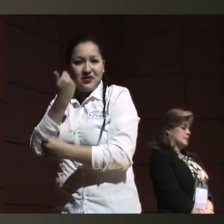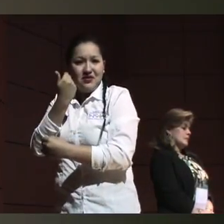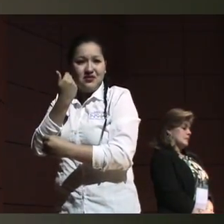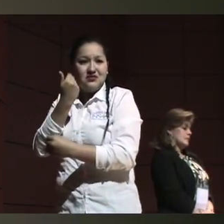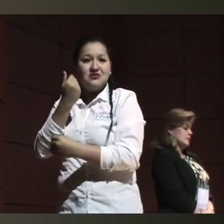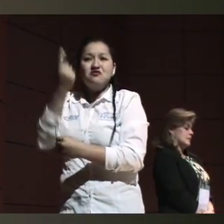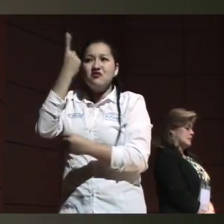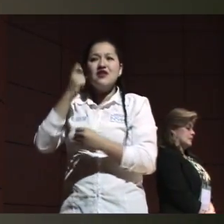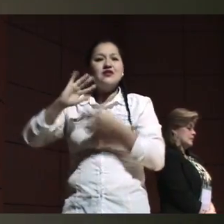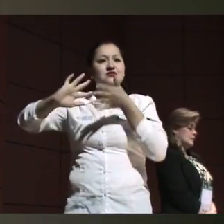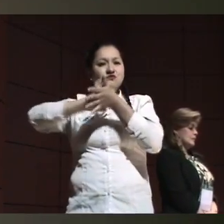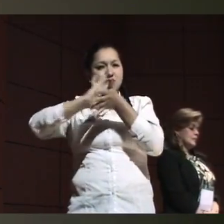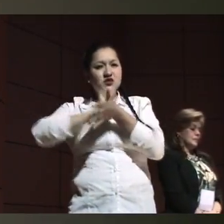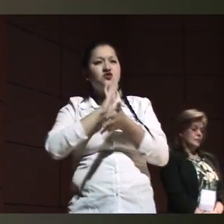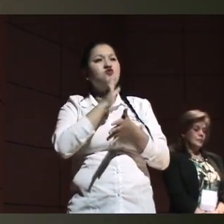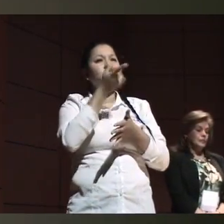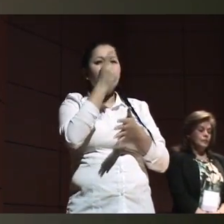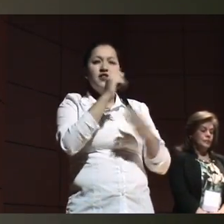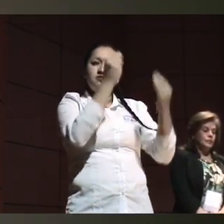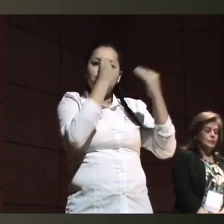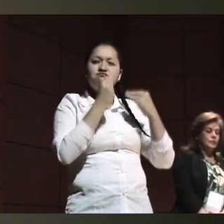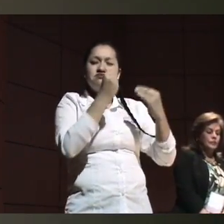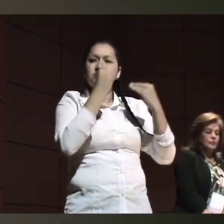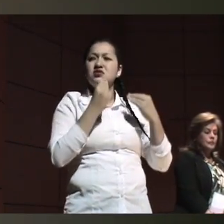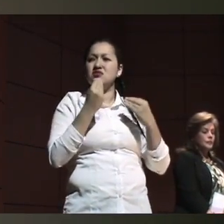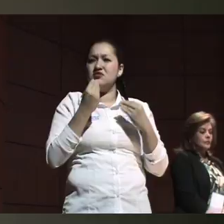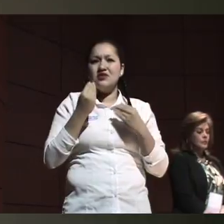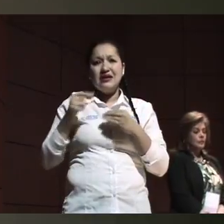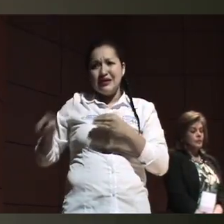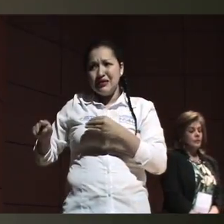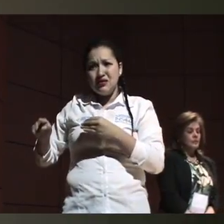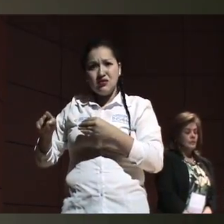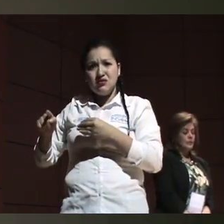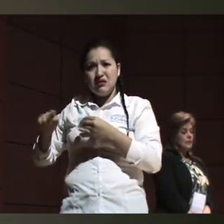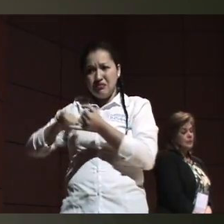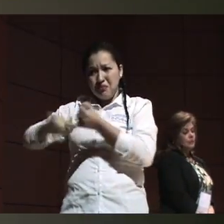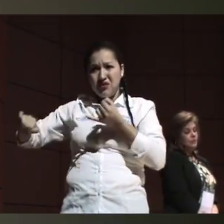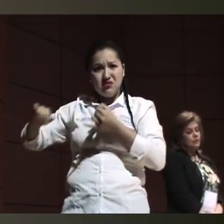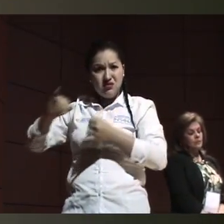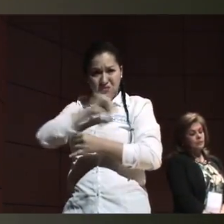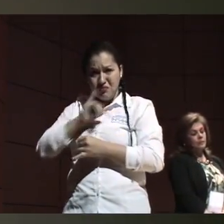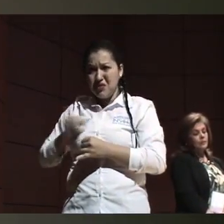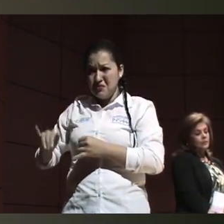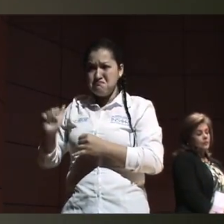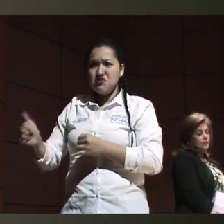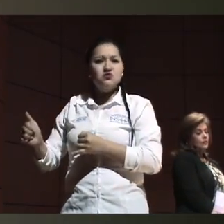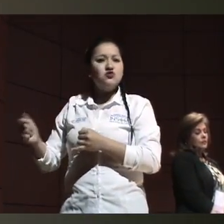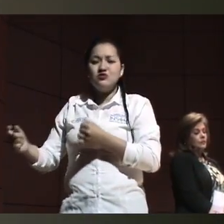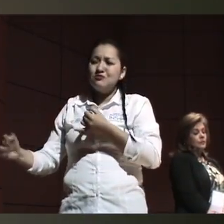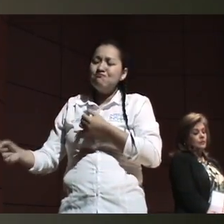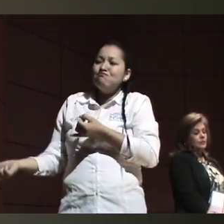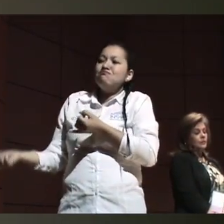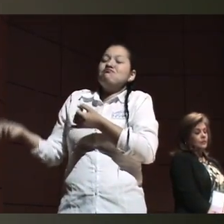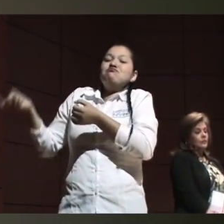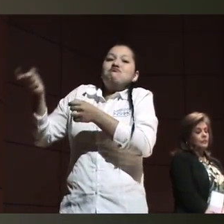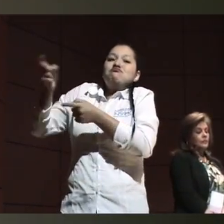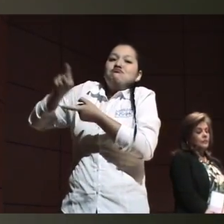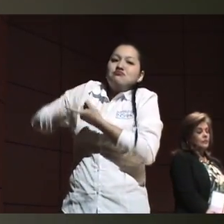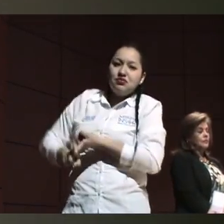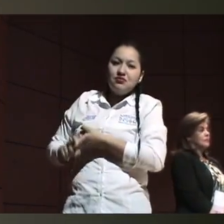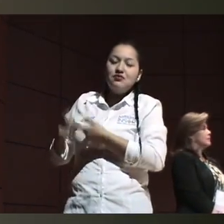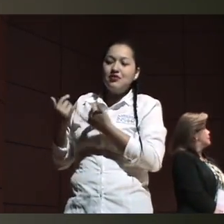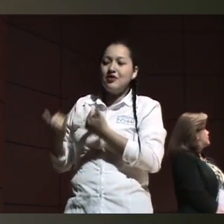hay una desinformación, hay un aislamiento, una pérdida de la autonomía y una soledad. Entonces, cómo es este abordaje que todos sabemos y lo